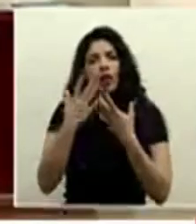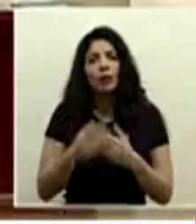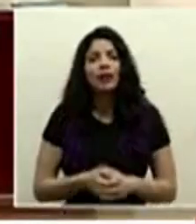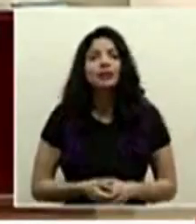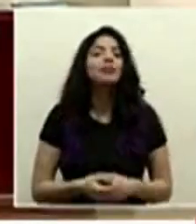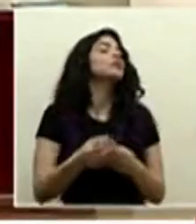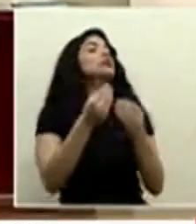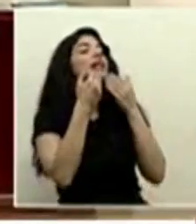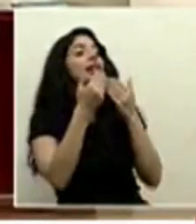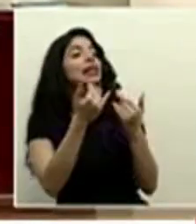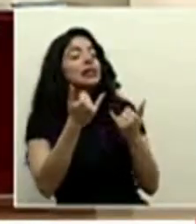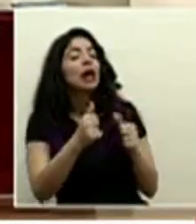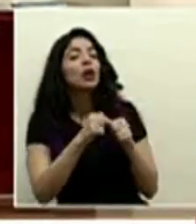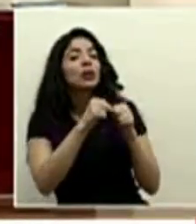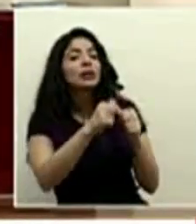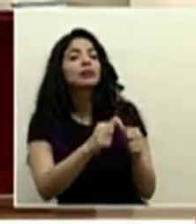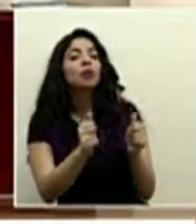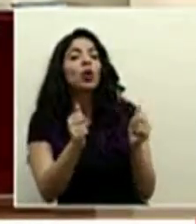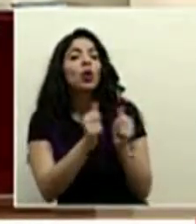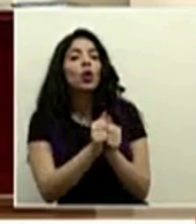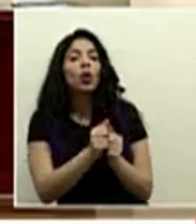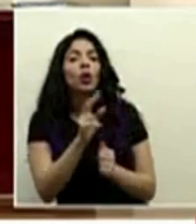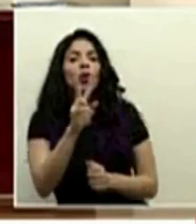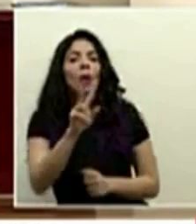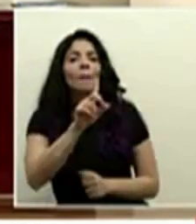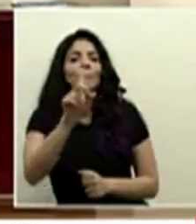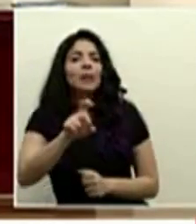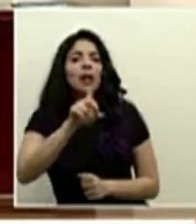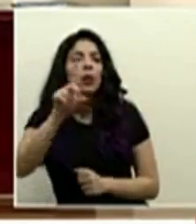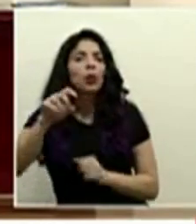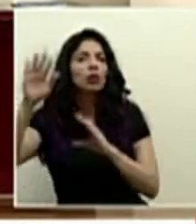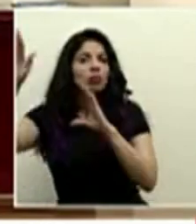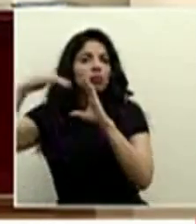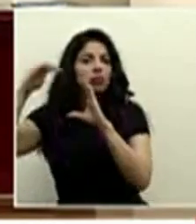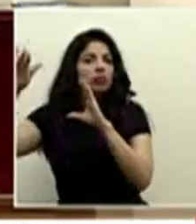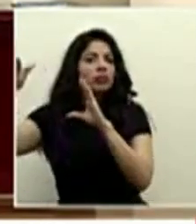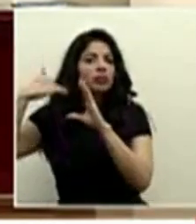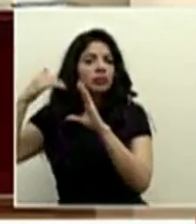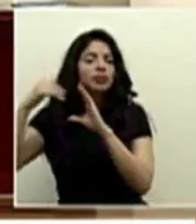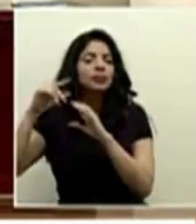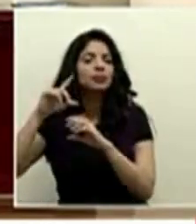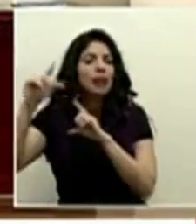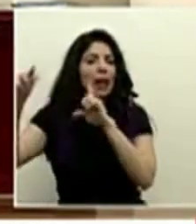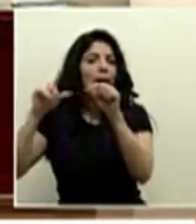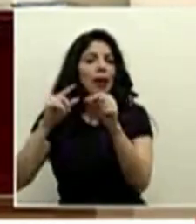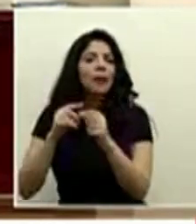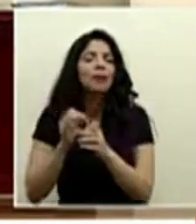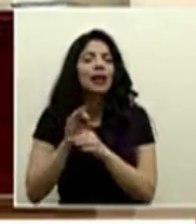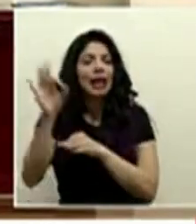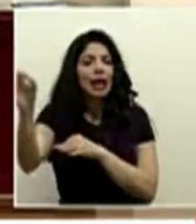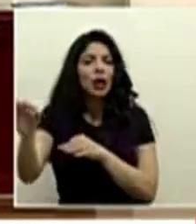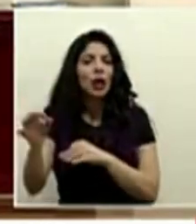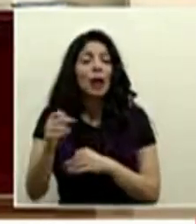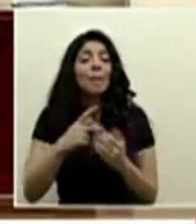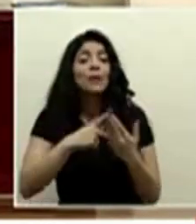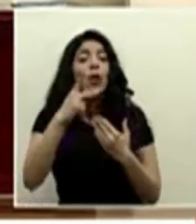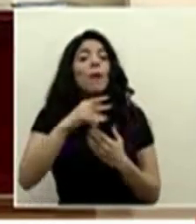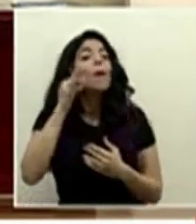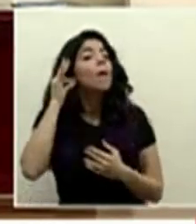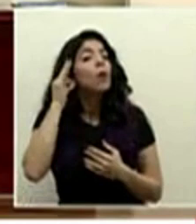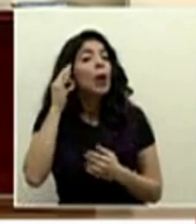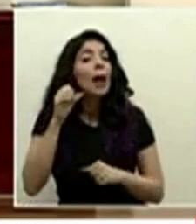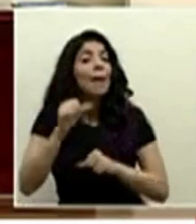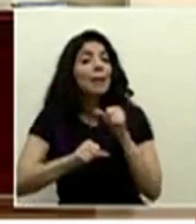muchas gracias vamos a continuar con las dos consultas que nos llegan a través de vía remota de los medios regionales el programa mujeres